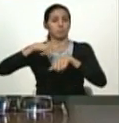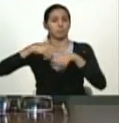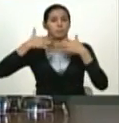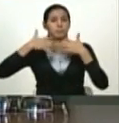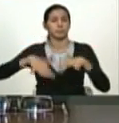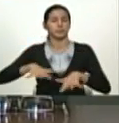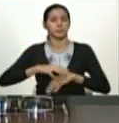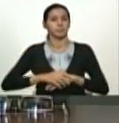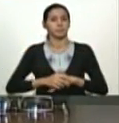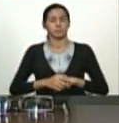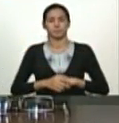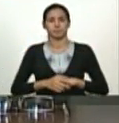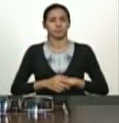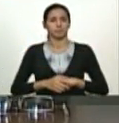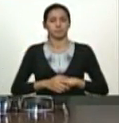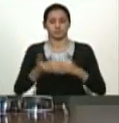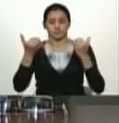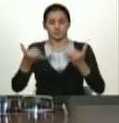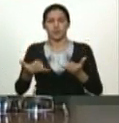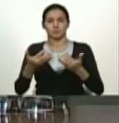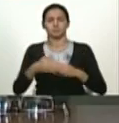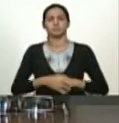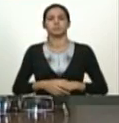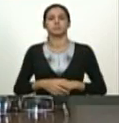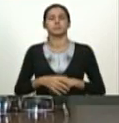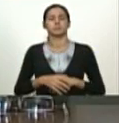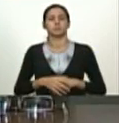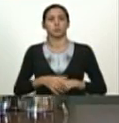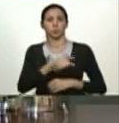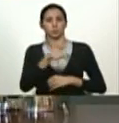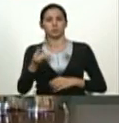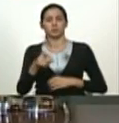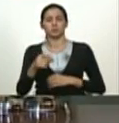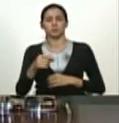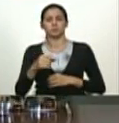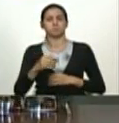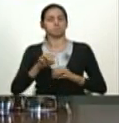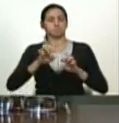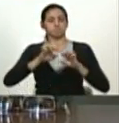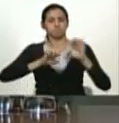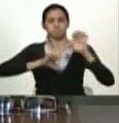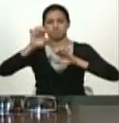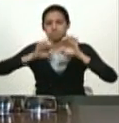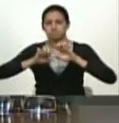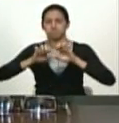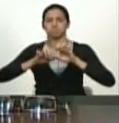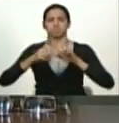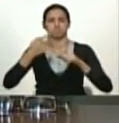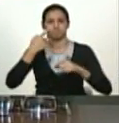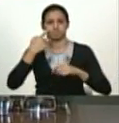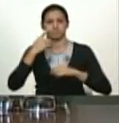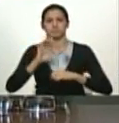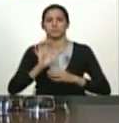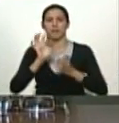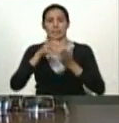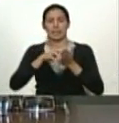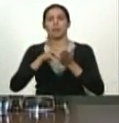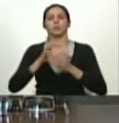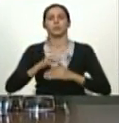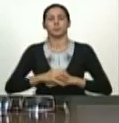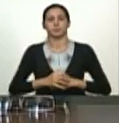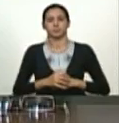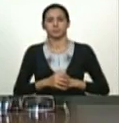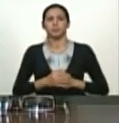desde este segundo yo quiero que ustedes asuman revisen sus estados mayores yo le pido al general